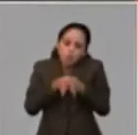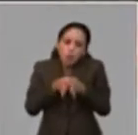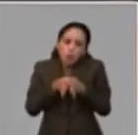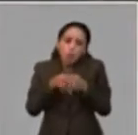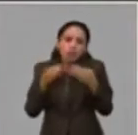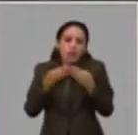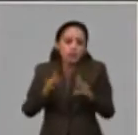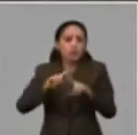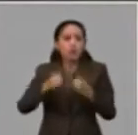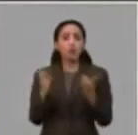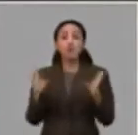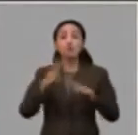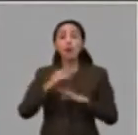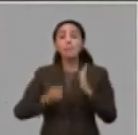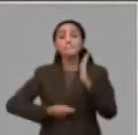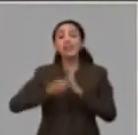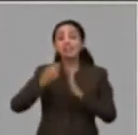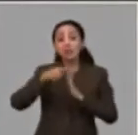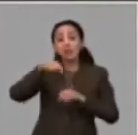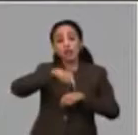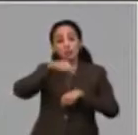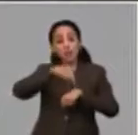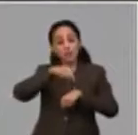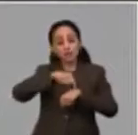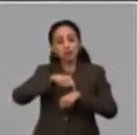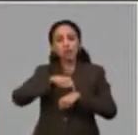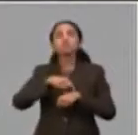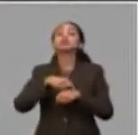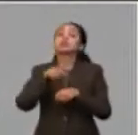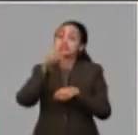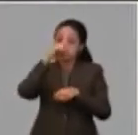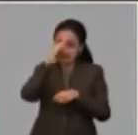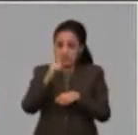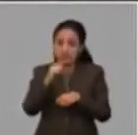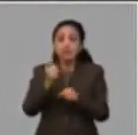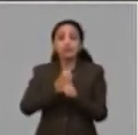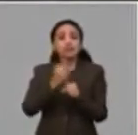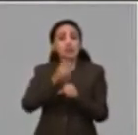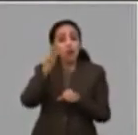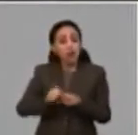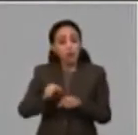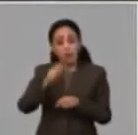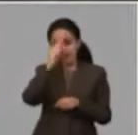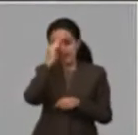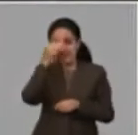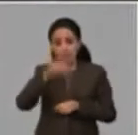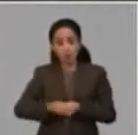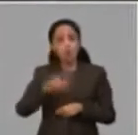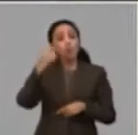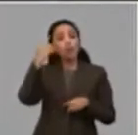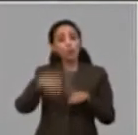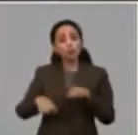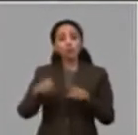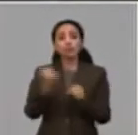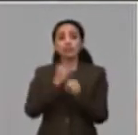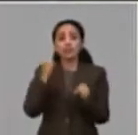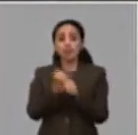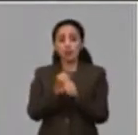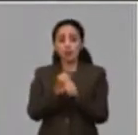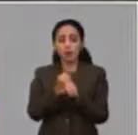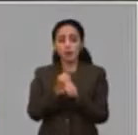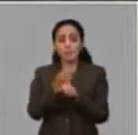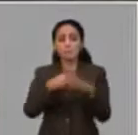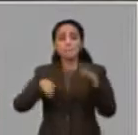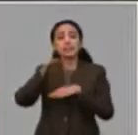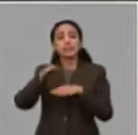no tienen matrícula en estos momentos, sí están haciendo uso de este círculo los trabajadores del sistema de salud, los trabajadores del MININ que están haciendo un